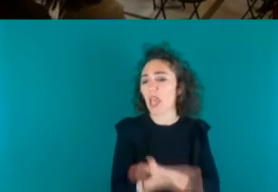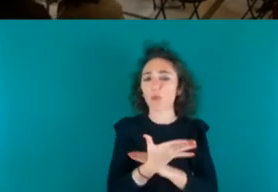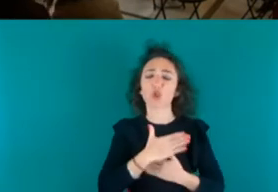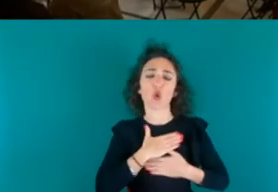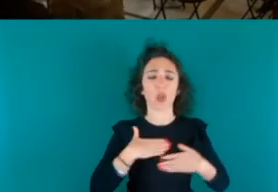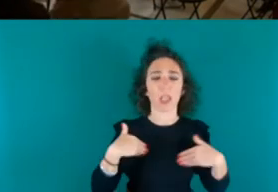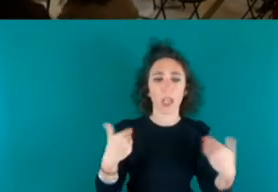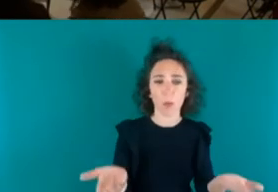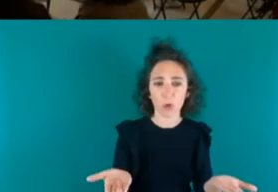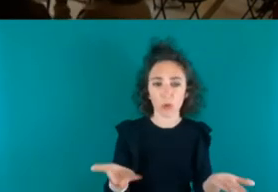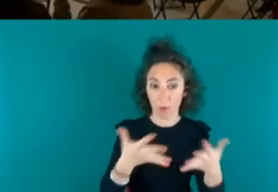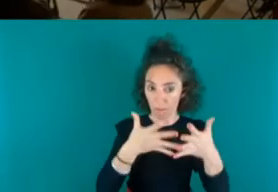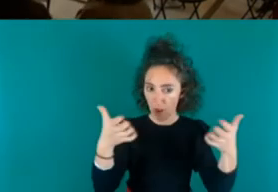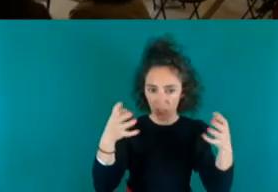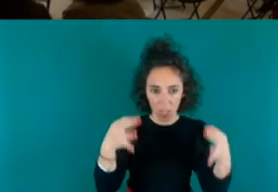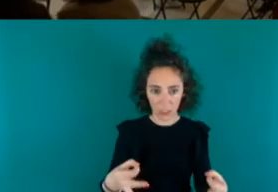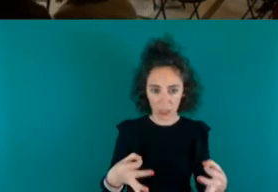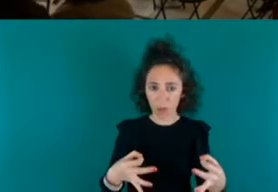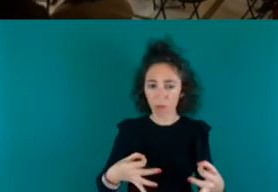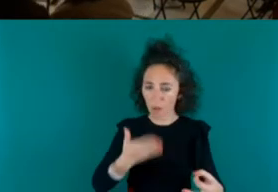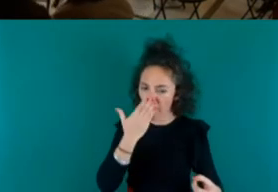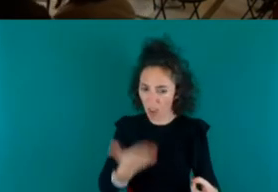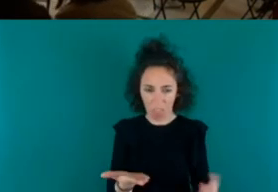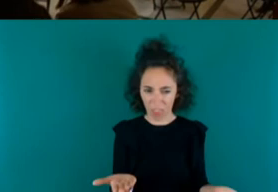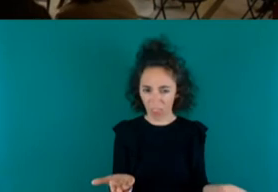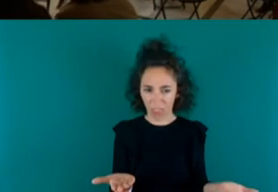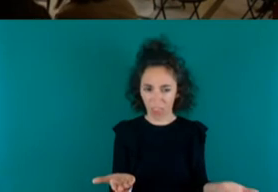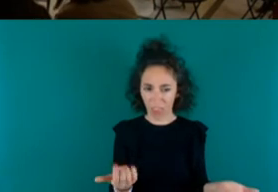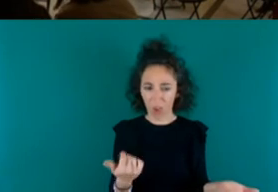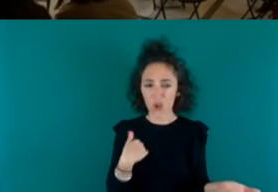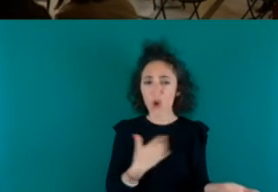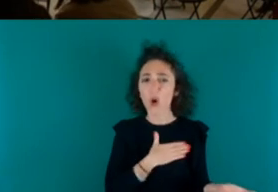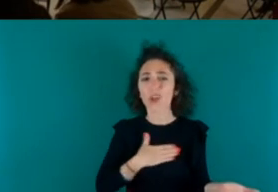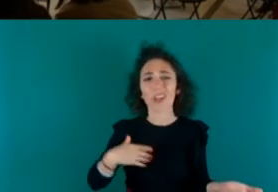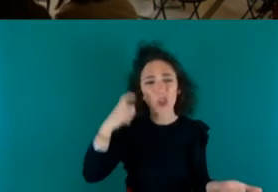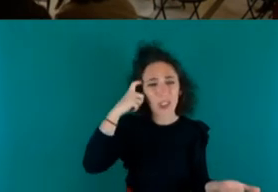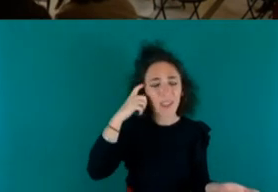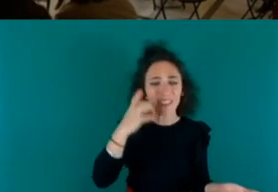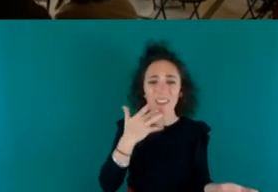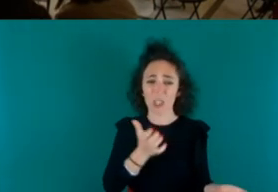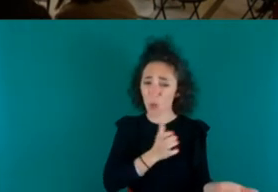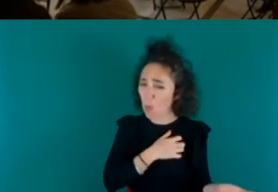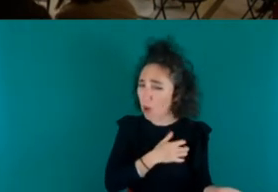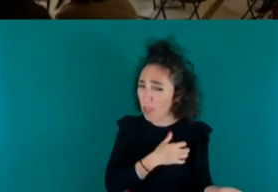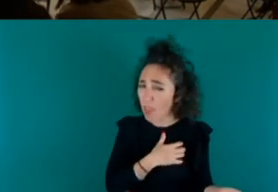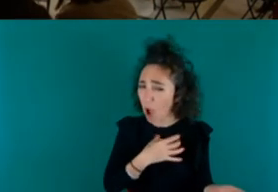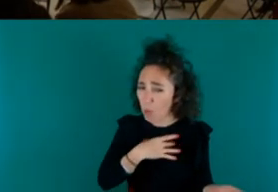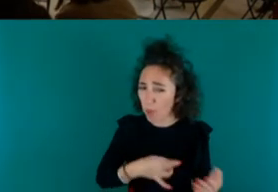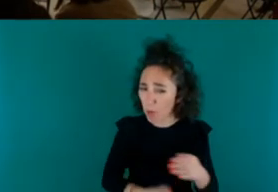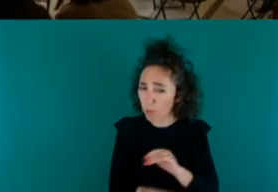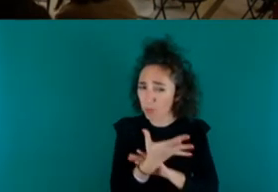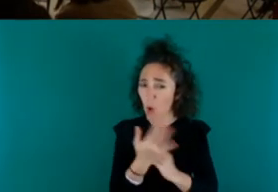y eso ha sido verdad yo quiero preguntar si realmente la policía tiene derecho fabricar unas pruebas con solo palabras